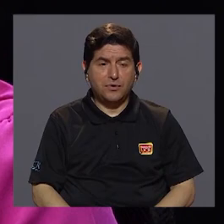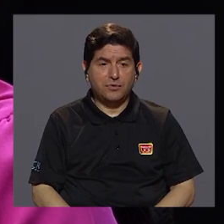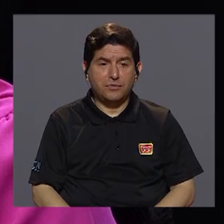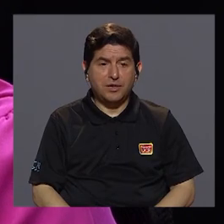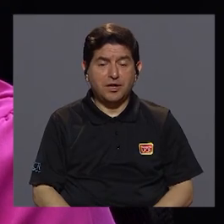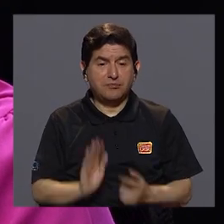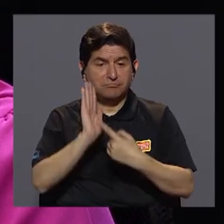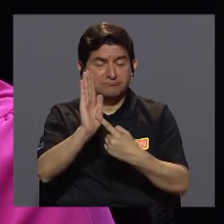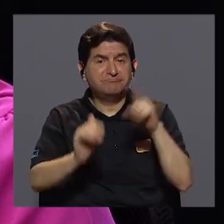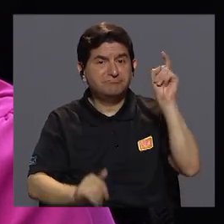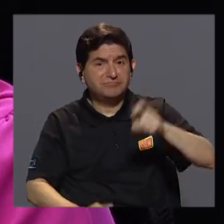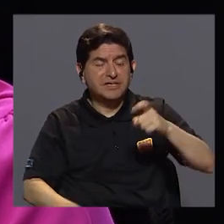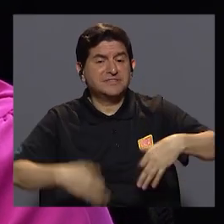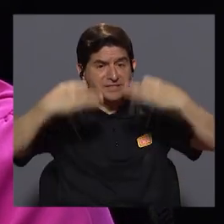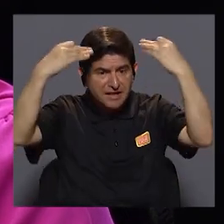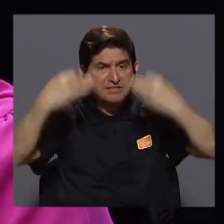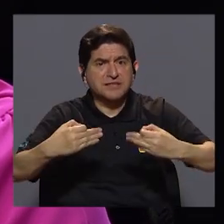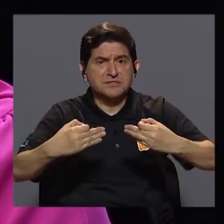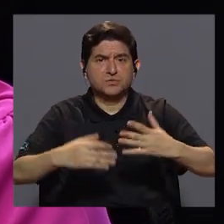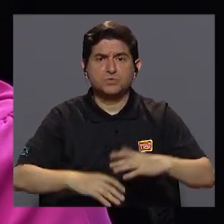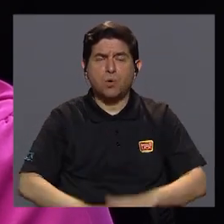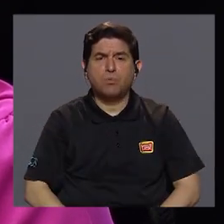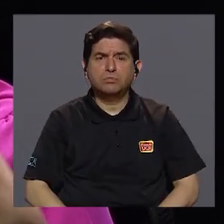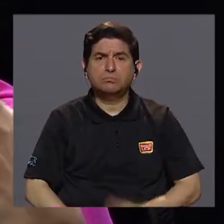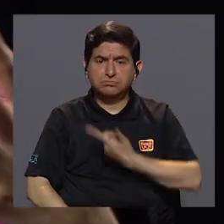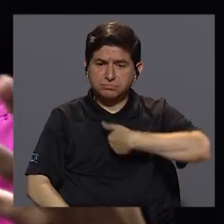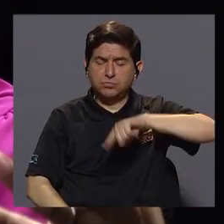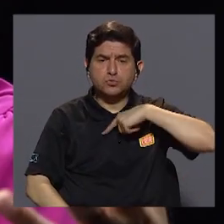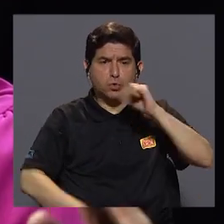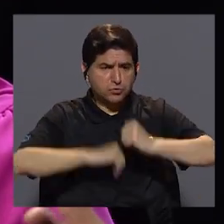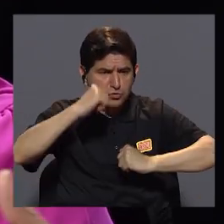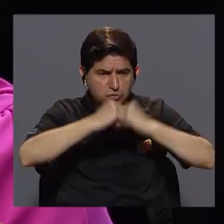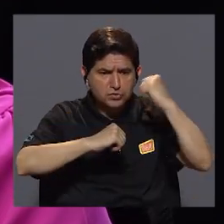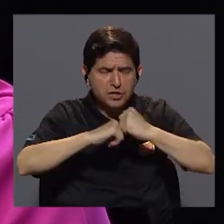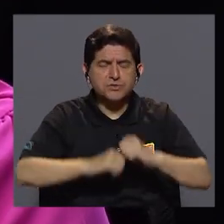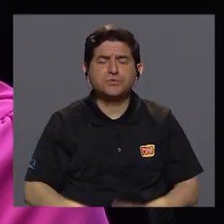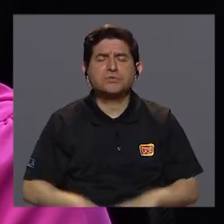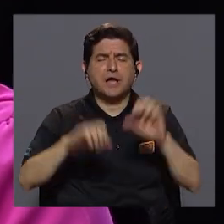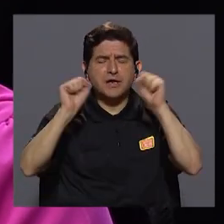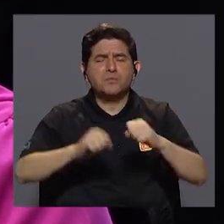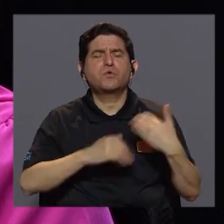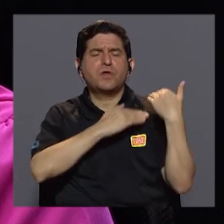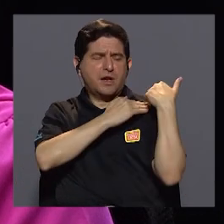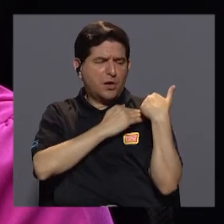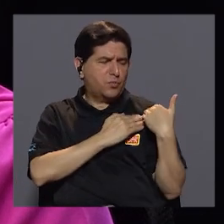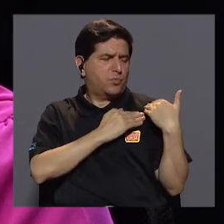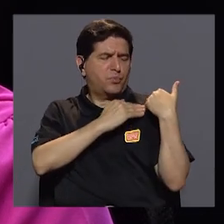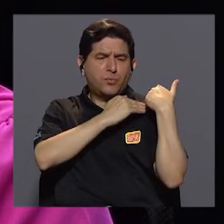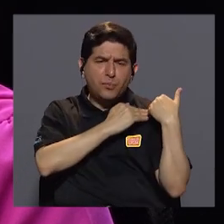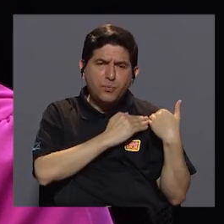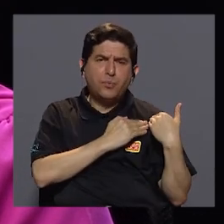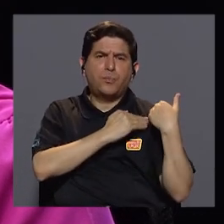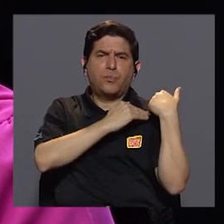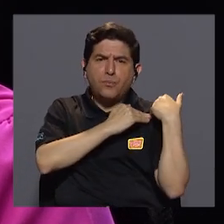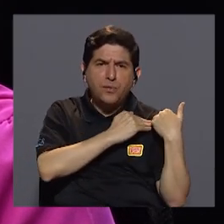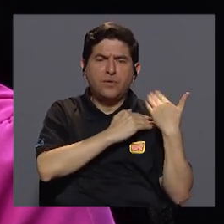la necesidad de tomar decisiones de cómo poder tener infraestructura más resiliente, de cómo